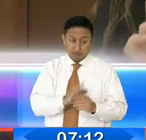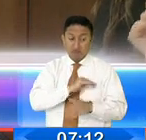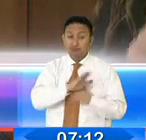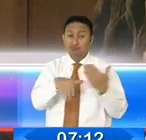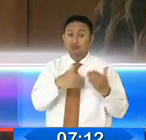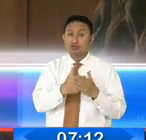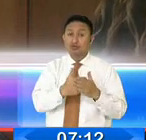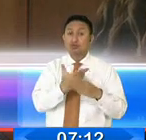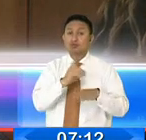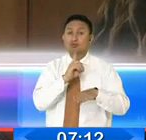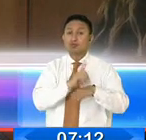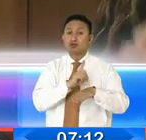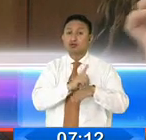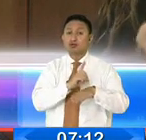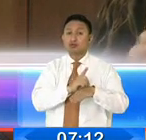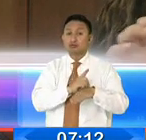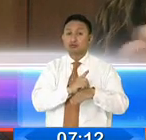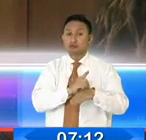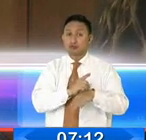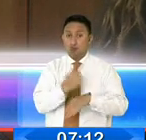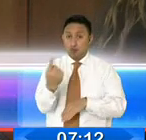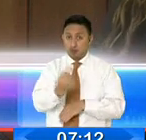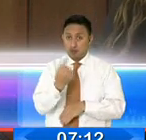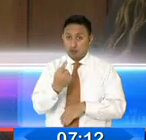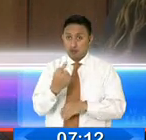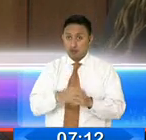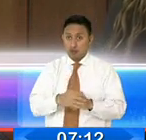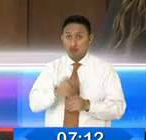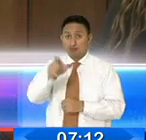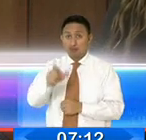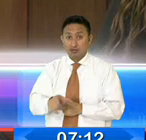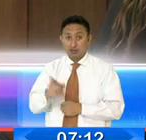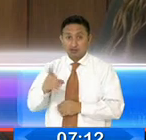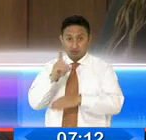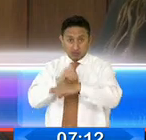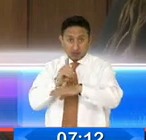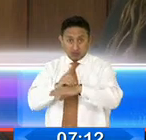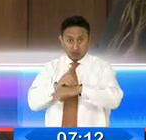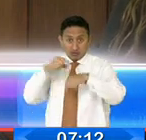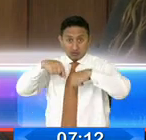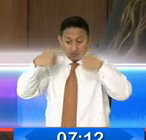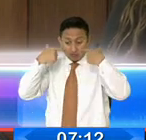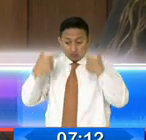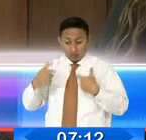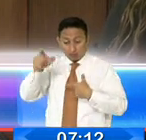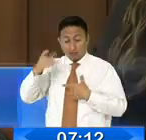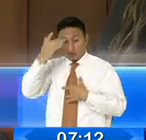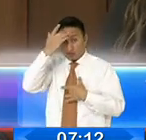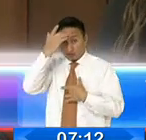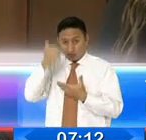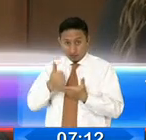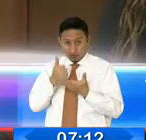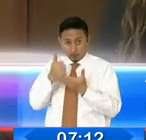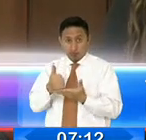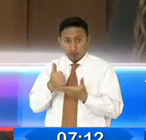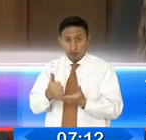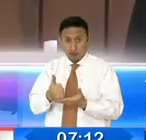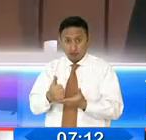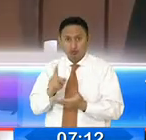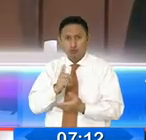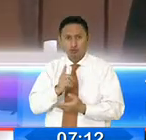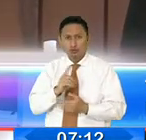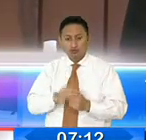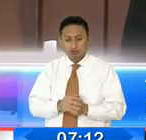personal médico, no solamente del personal que ha atendido a los pacientes de COVID.